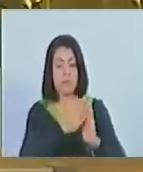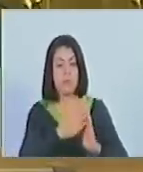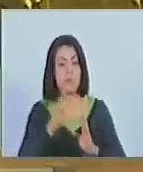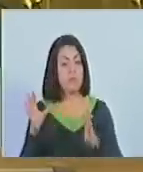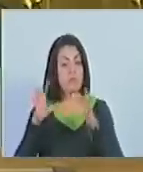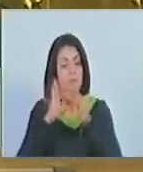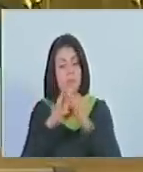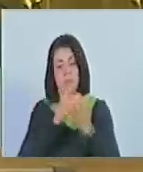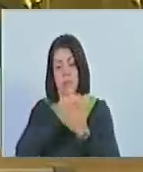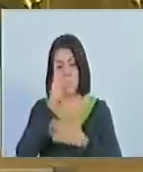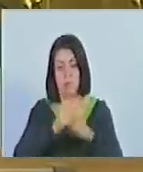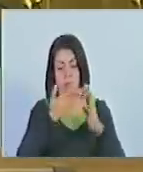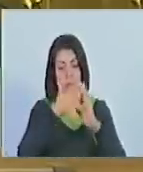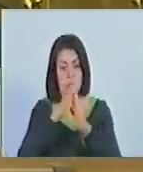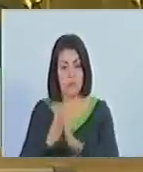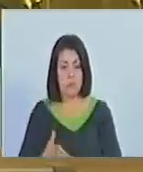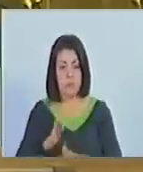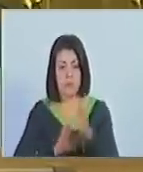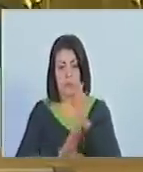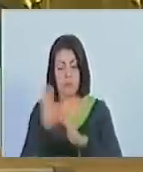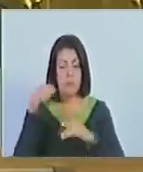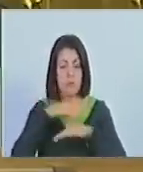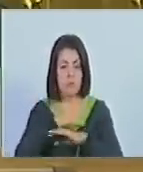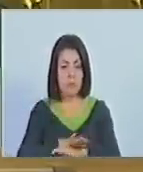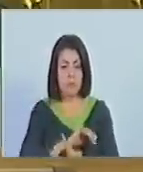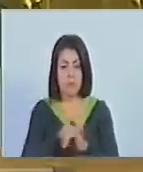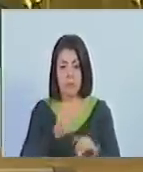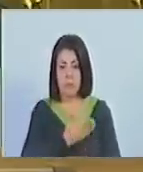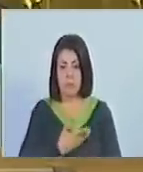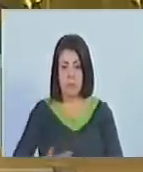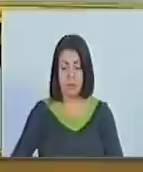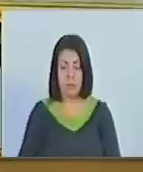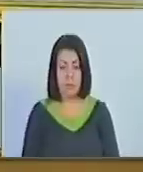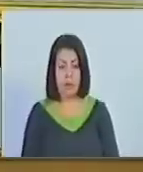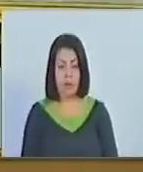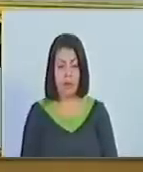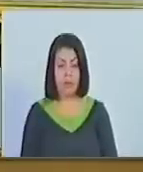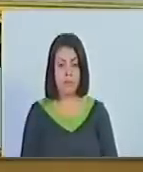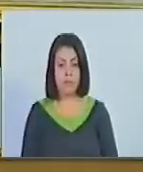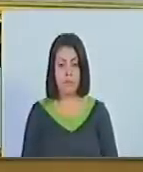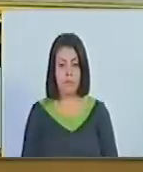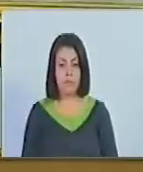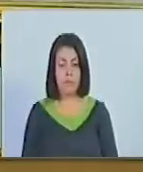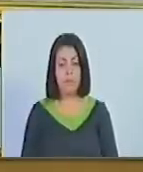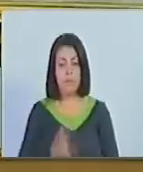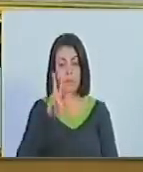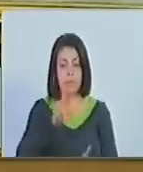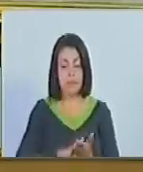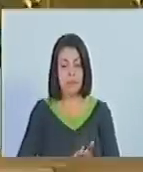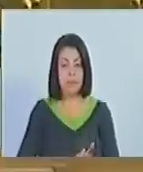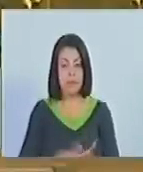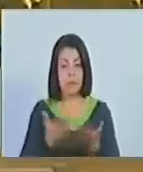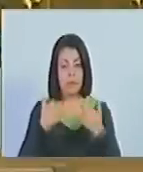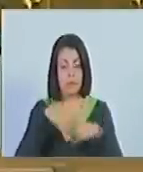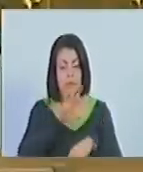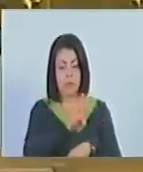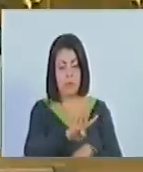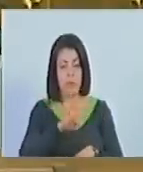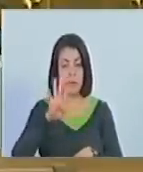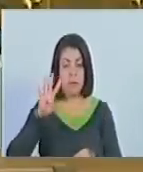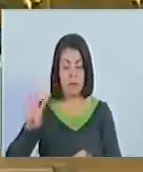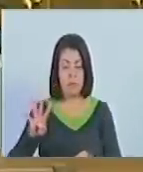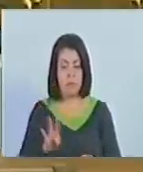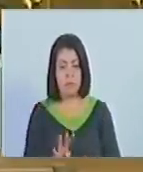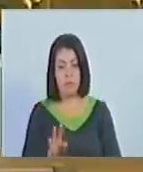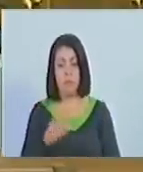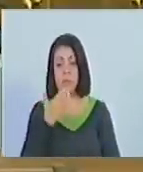vinculados al Plan Comunitario de Desarrollo Integral. Esto, señor presidente. En consideración. Aprobado. Siguiente. Cuadra décimo